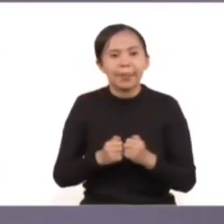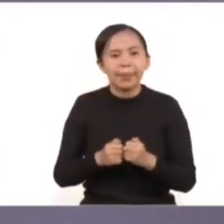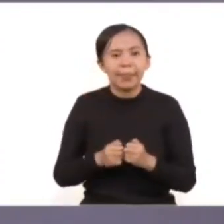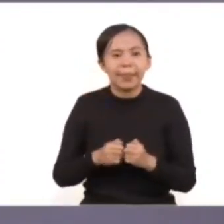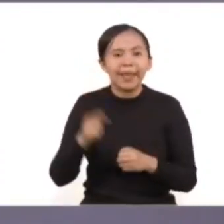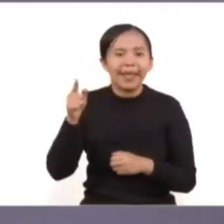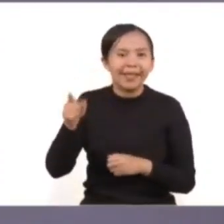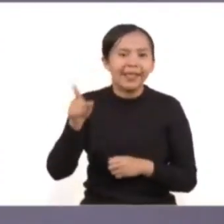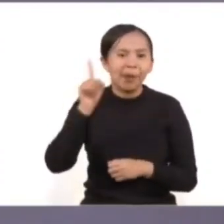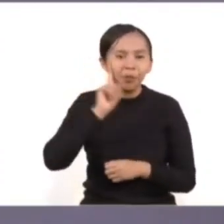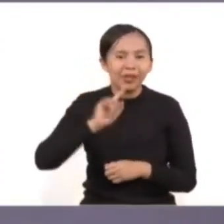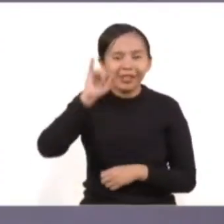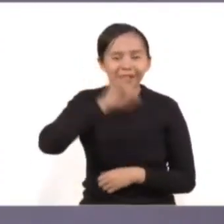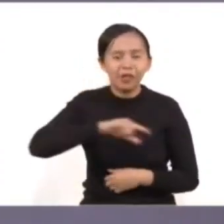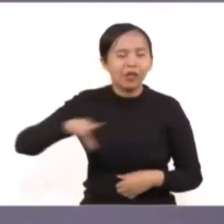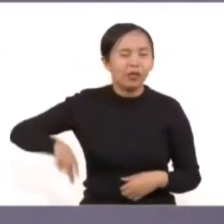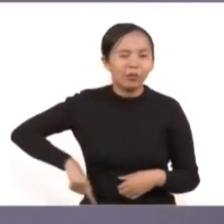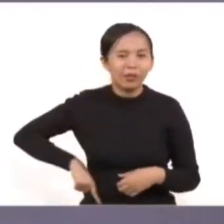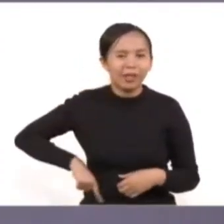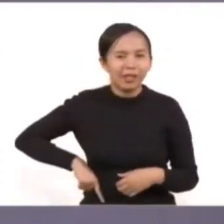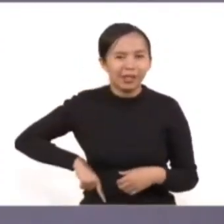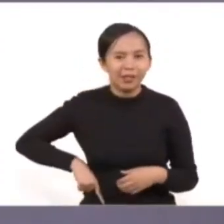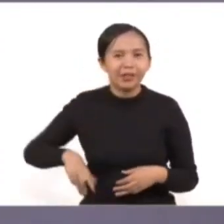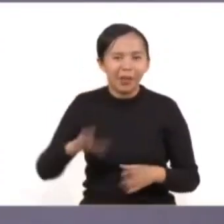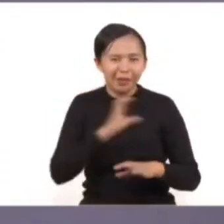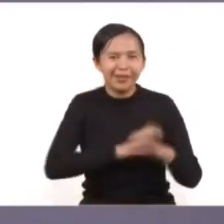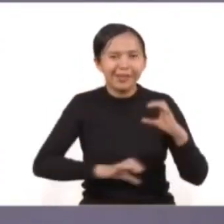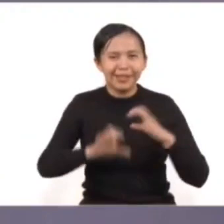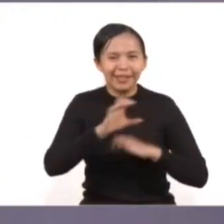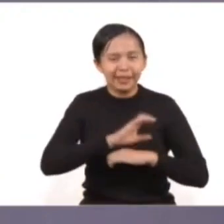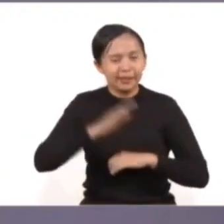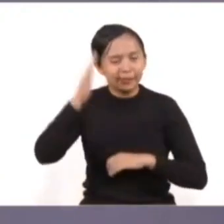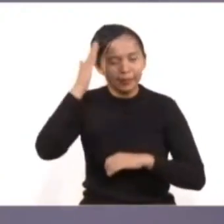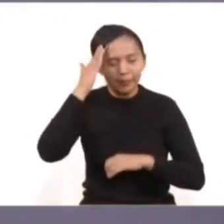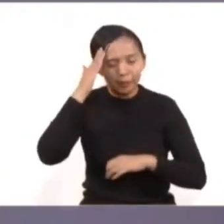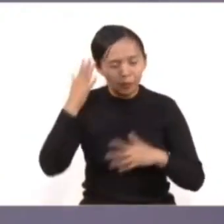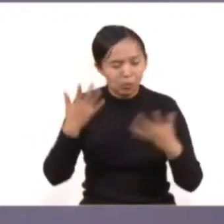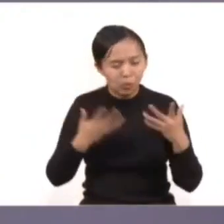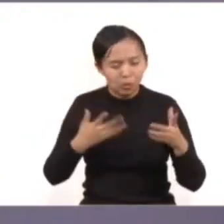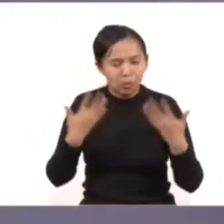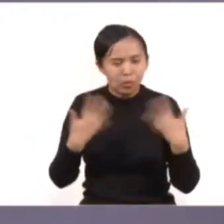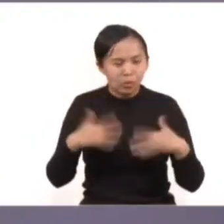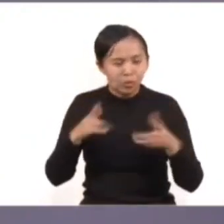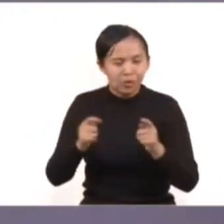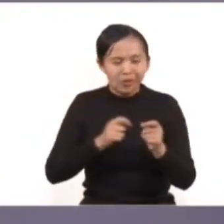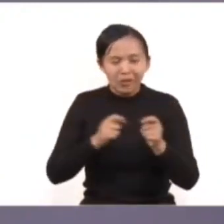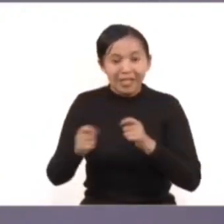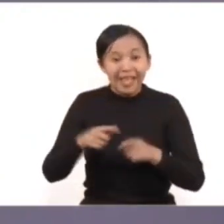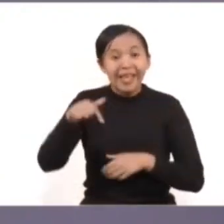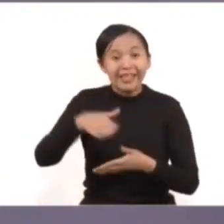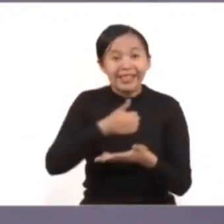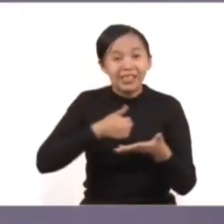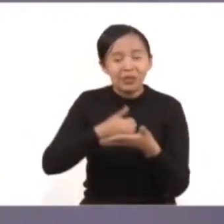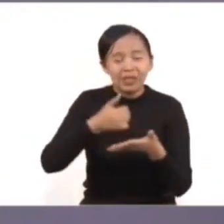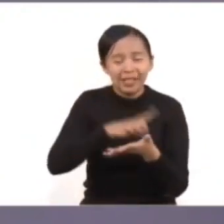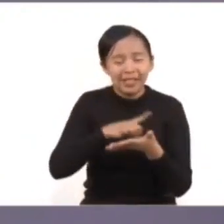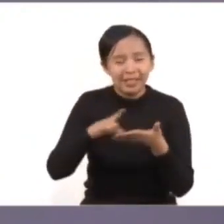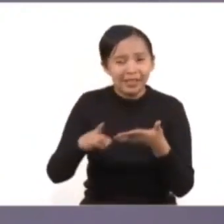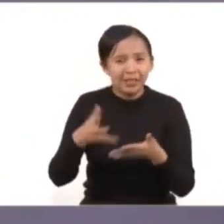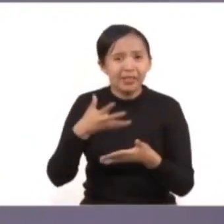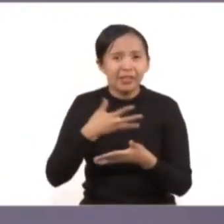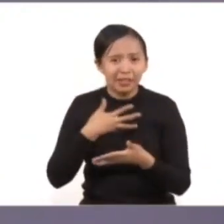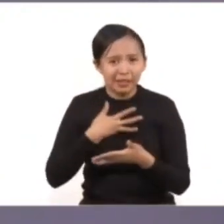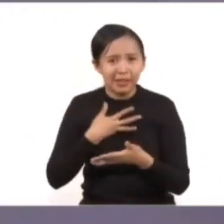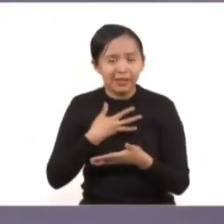liderazgo de nuestra querida jefa de gobierno, Claudia Sheinbampardo, estamos hablando de una ciudad de derechos y de una ciudad en donde